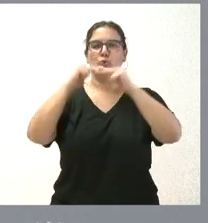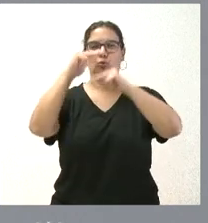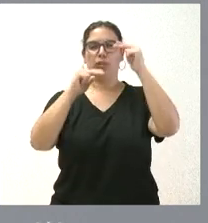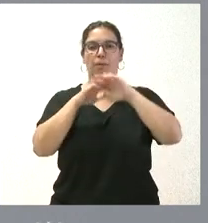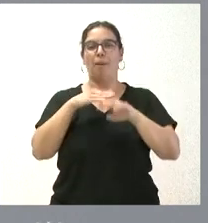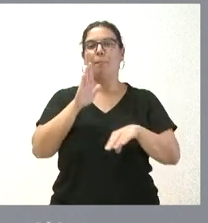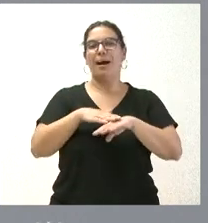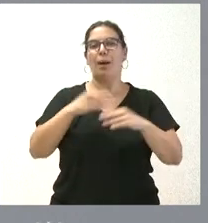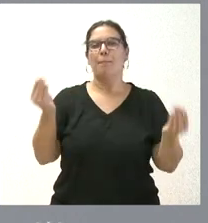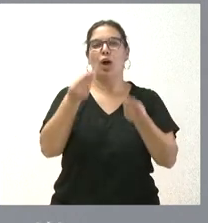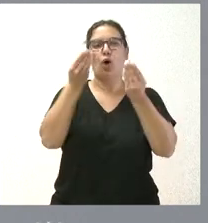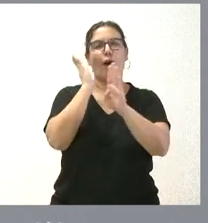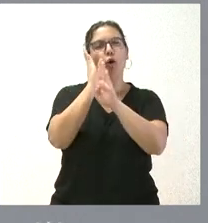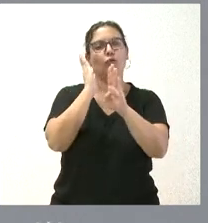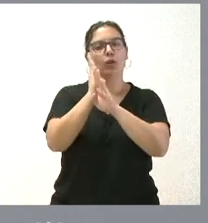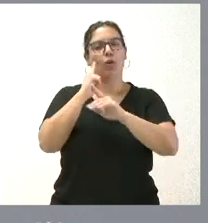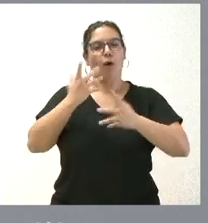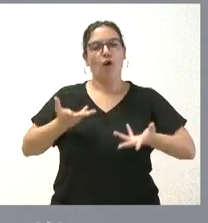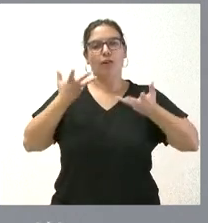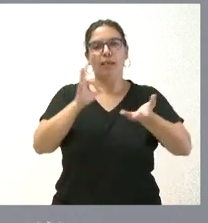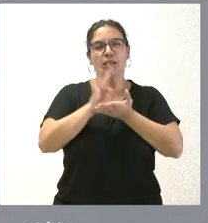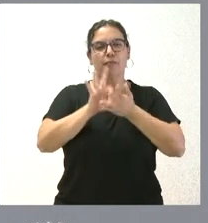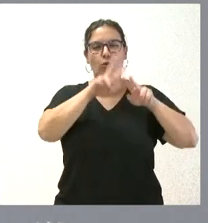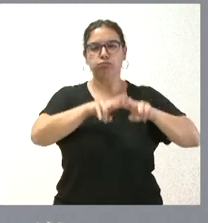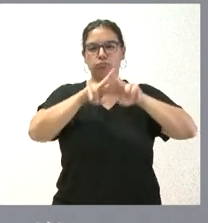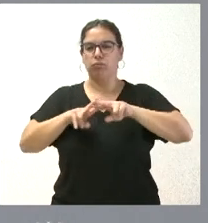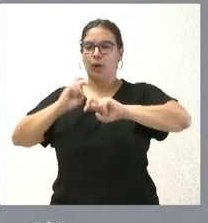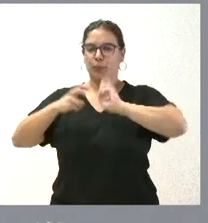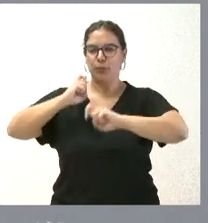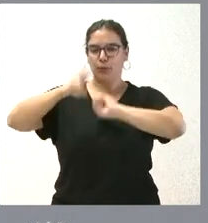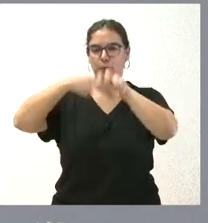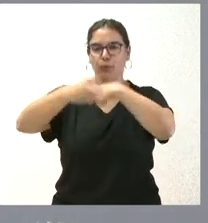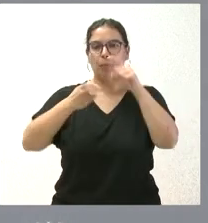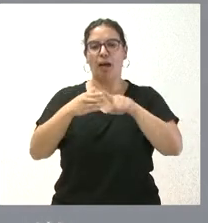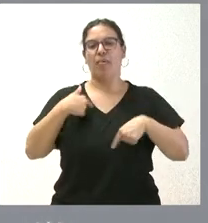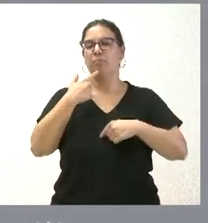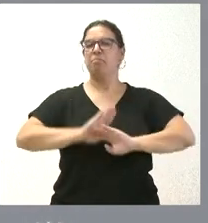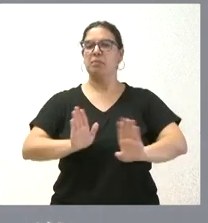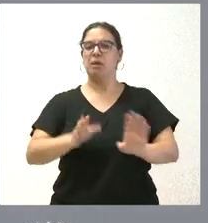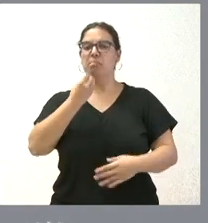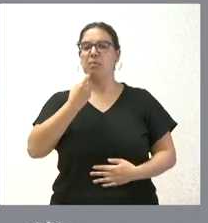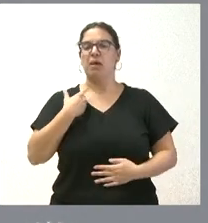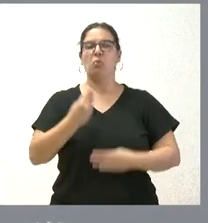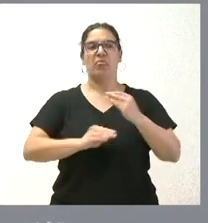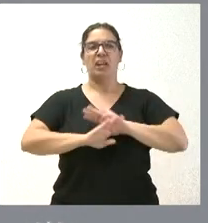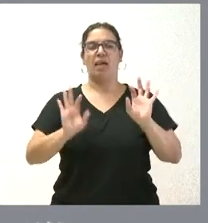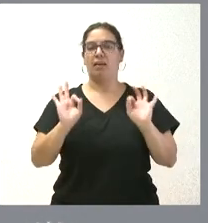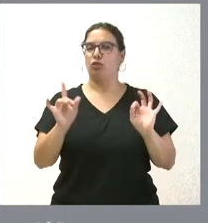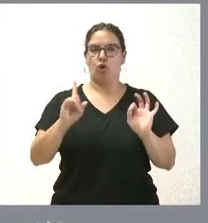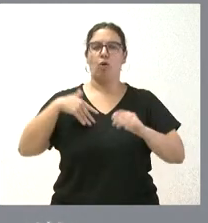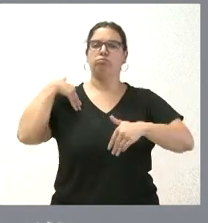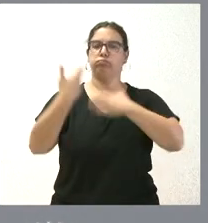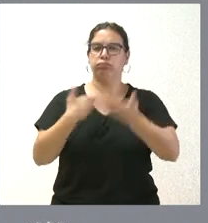continua en la prestación de los servicios, evitando así la autocomplacencia y el inmovilismo. En definitiva,